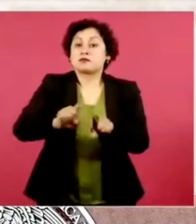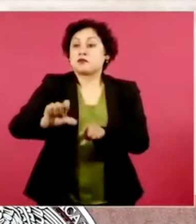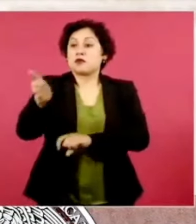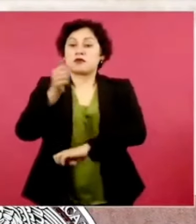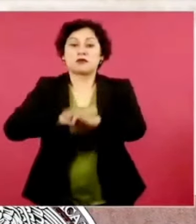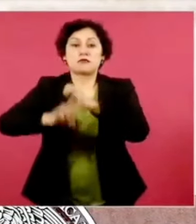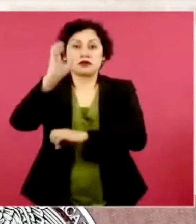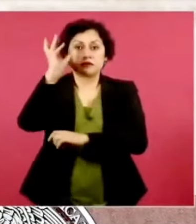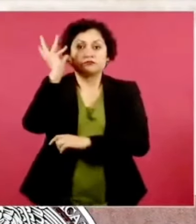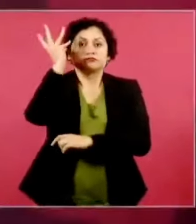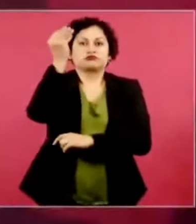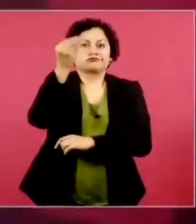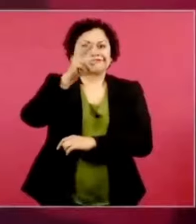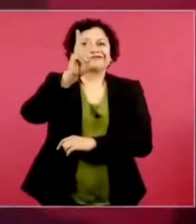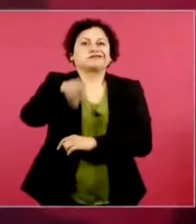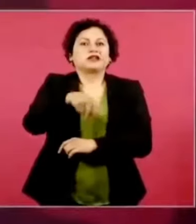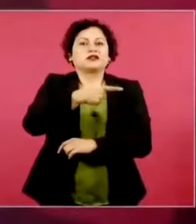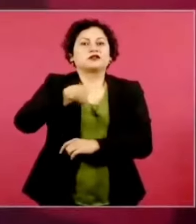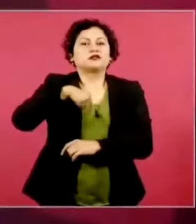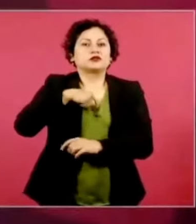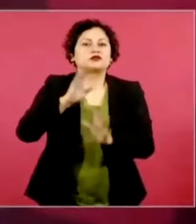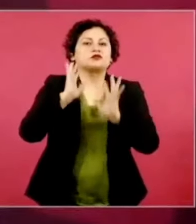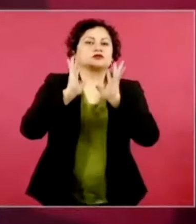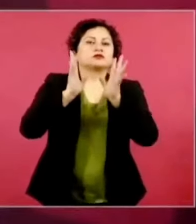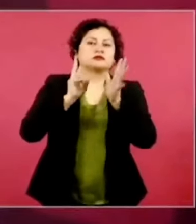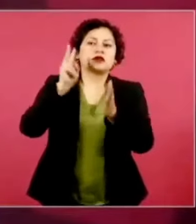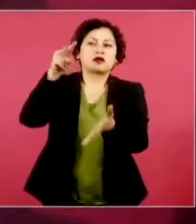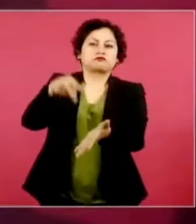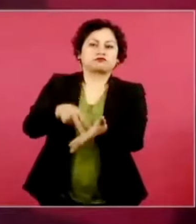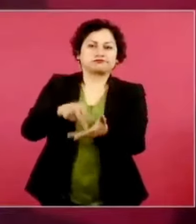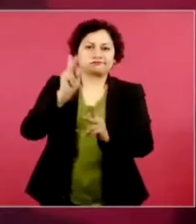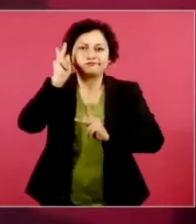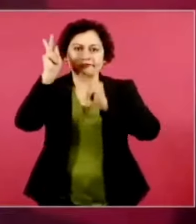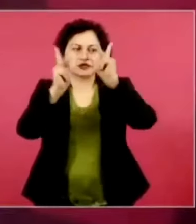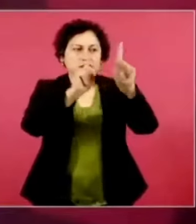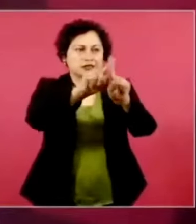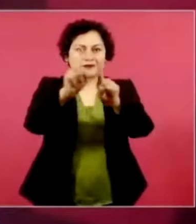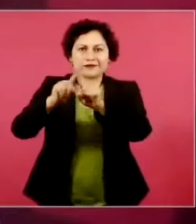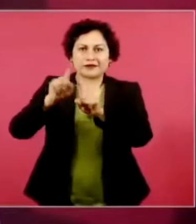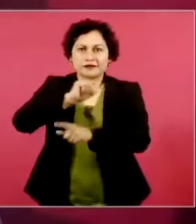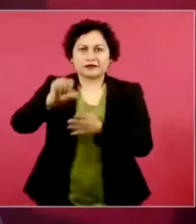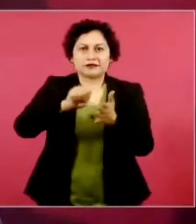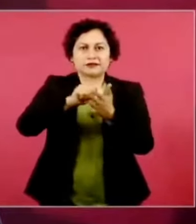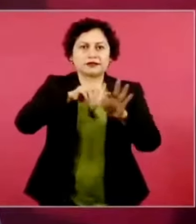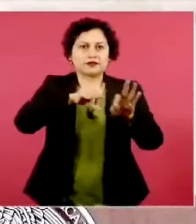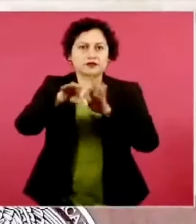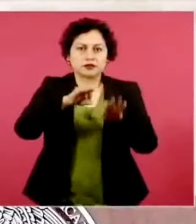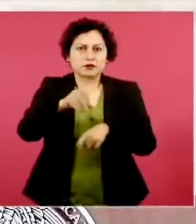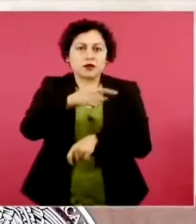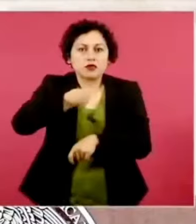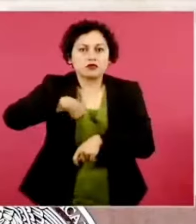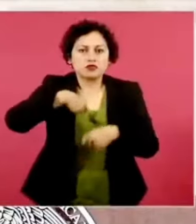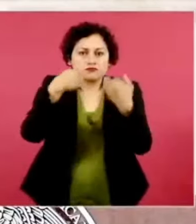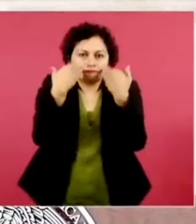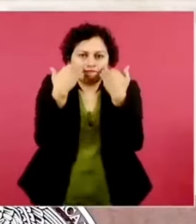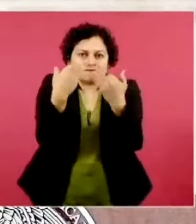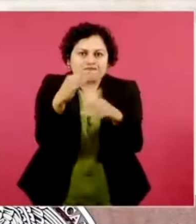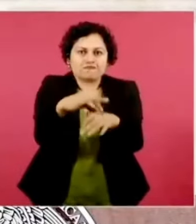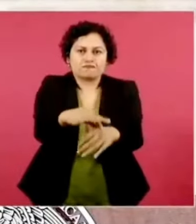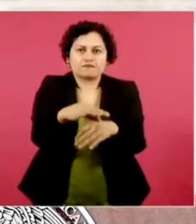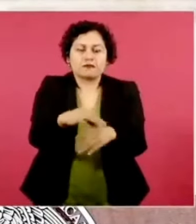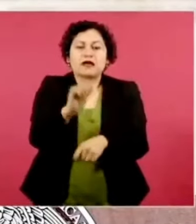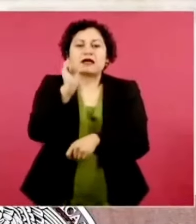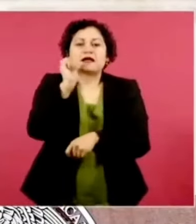Hemos tenido oportunidad de visitar en varias ocasiones centros de trabajo, donde hemos podido justamente constatar que micro,